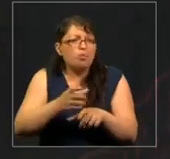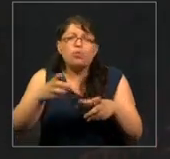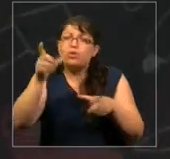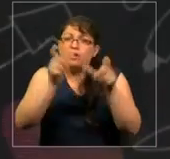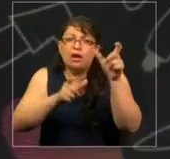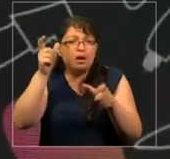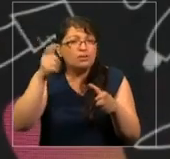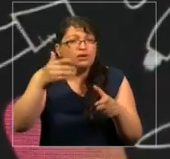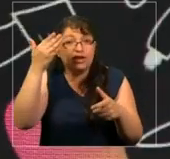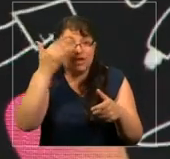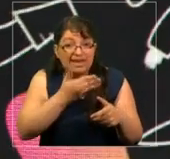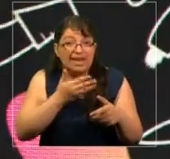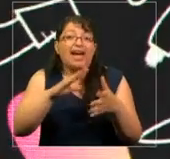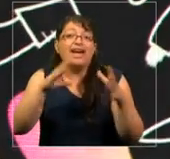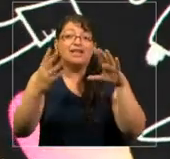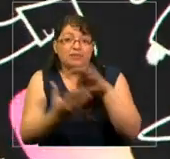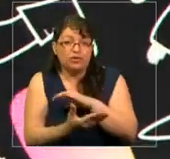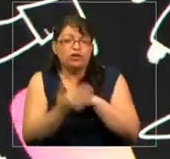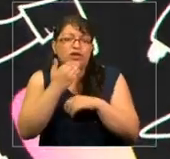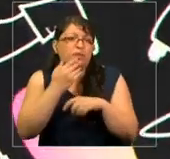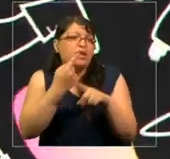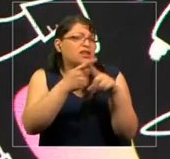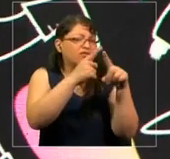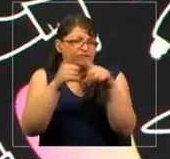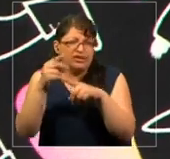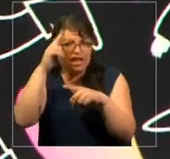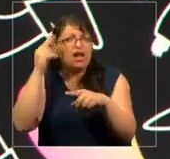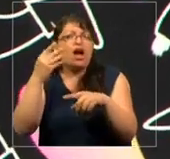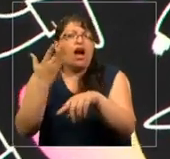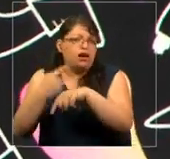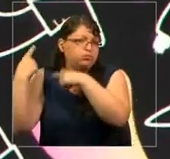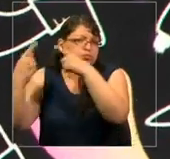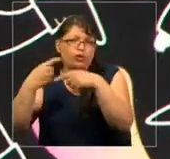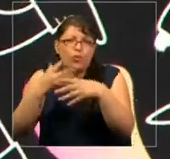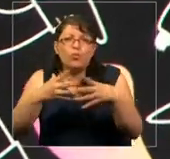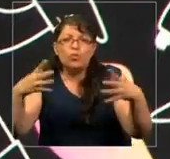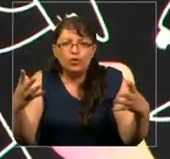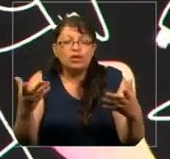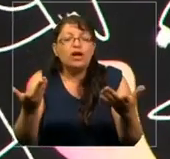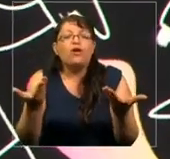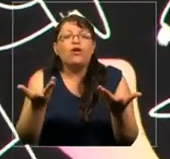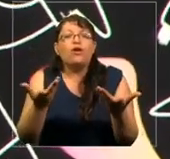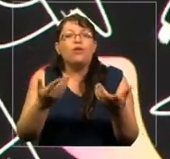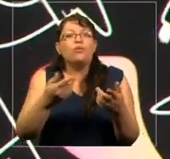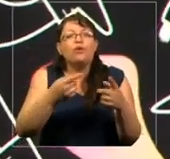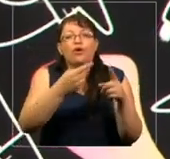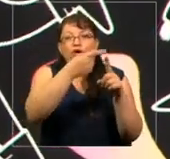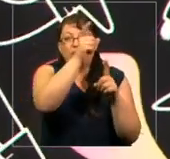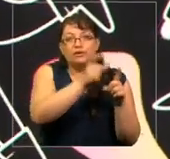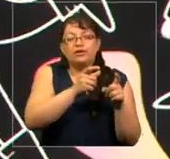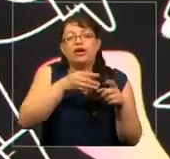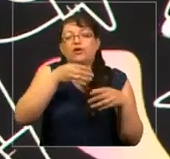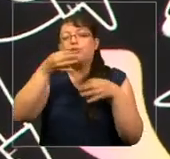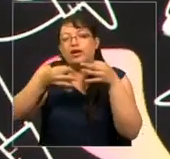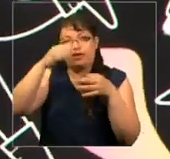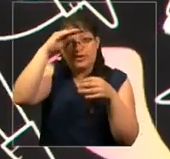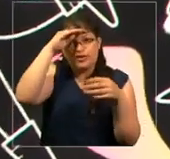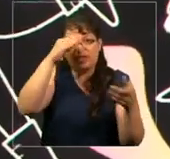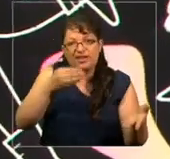mundo y gentes de color que tienen muchas historias de cómo alguien les ha contado una experiencia e